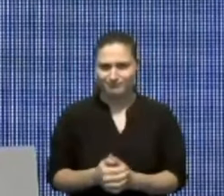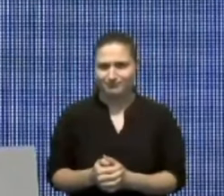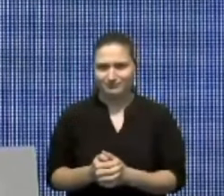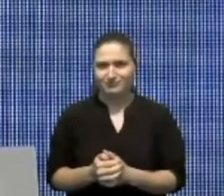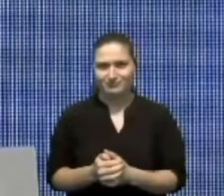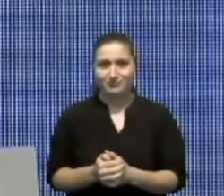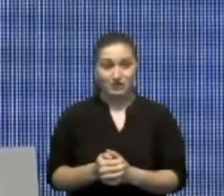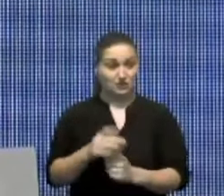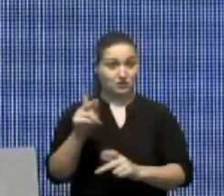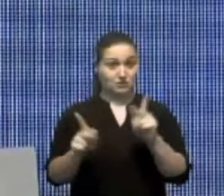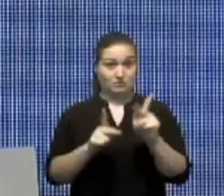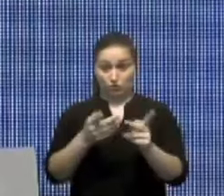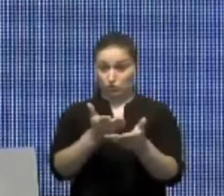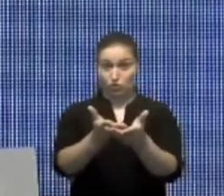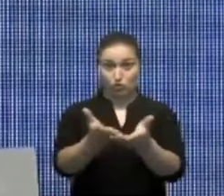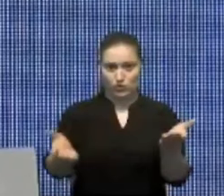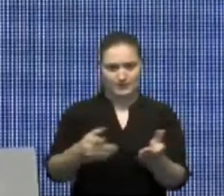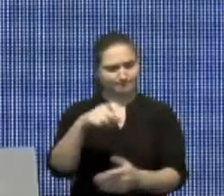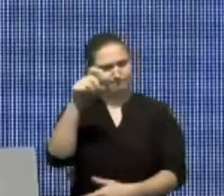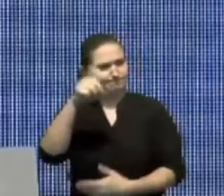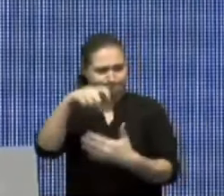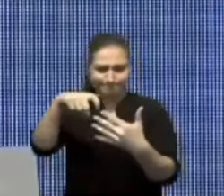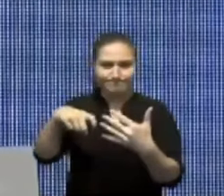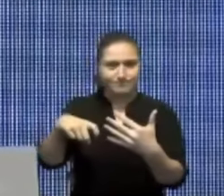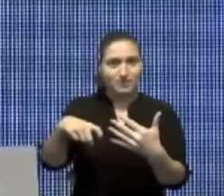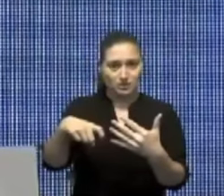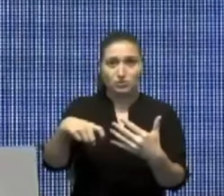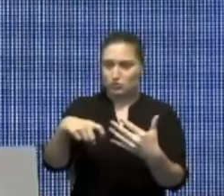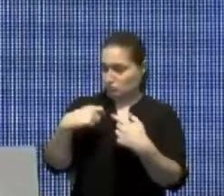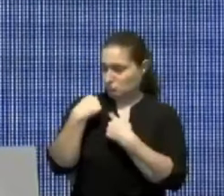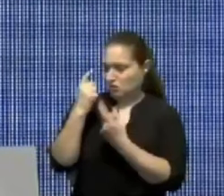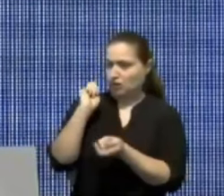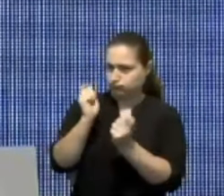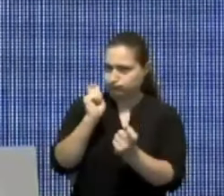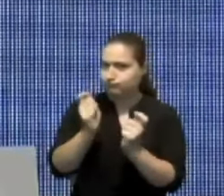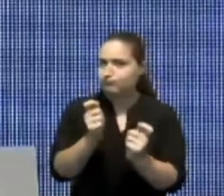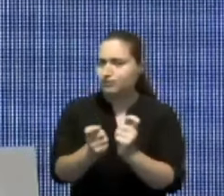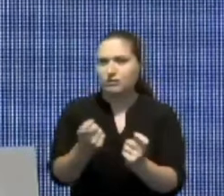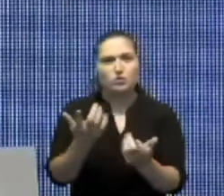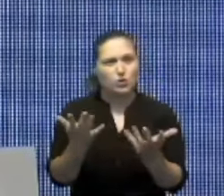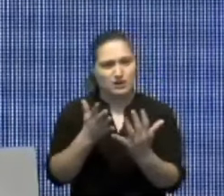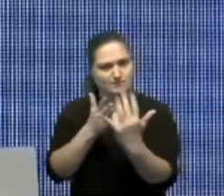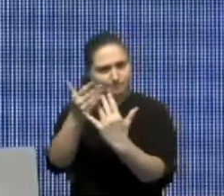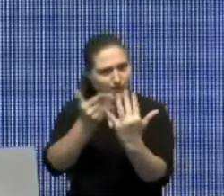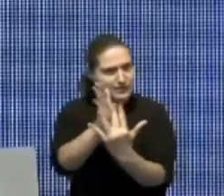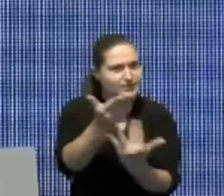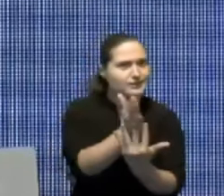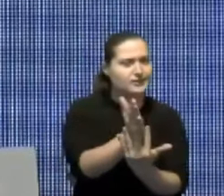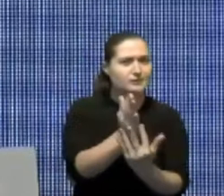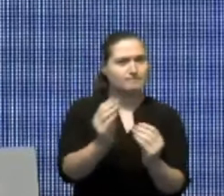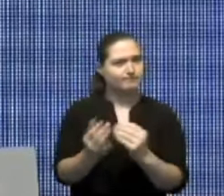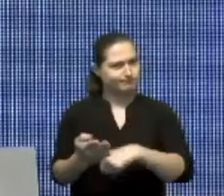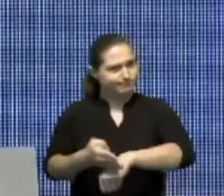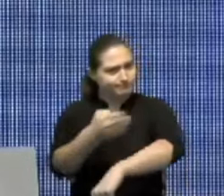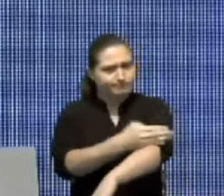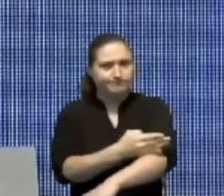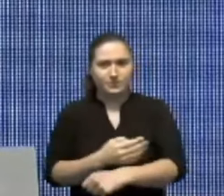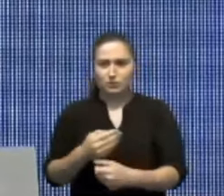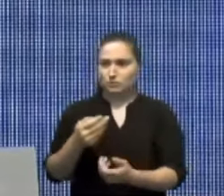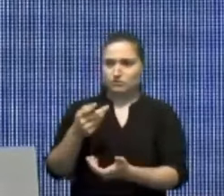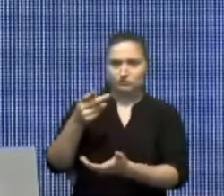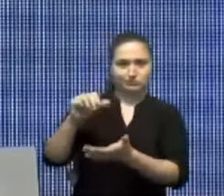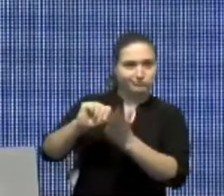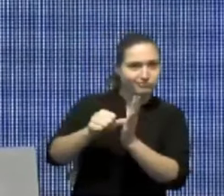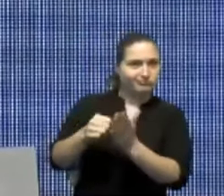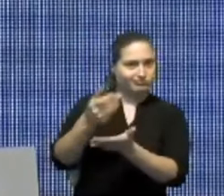evolucionado con el tiempo, demandando mayor transparencia, mejor gestión de los recursos públicos y un enfoque